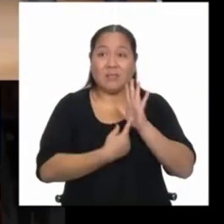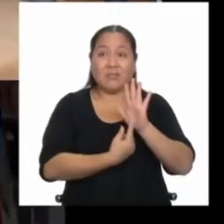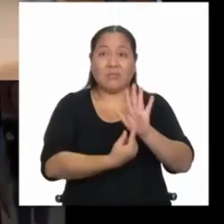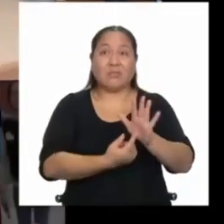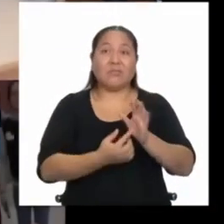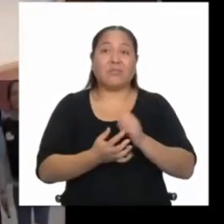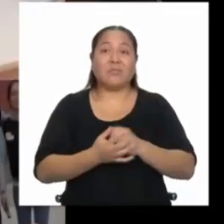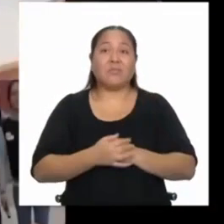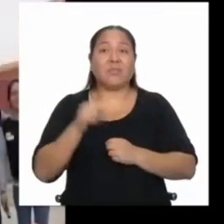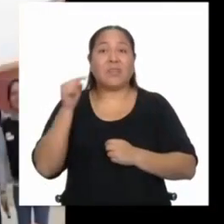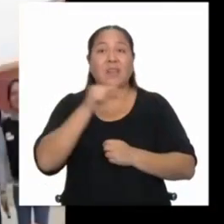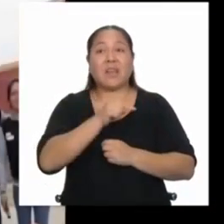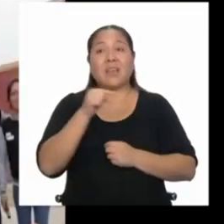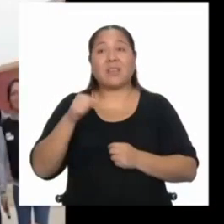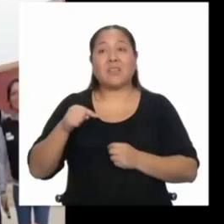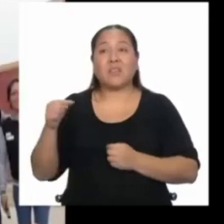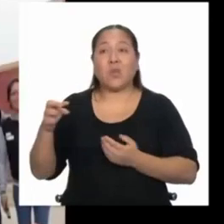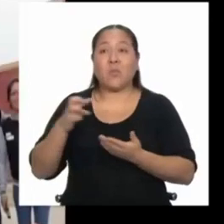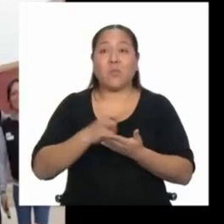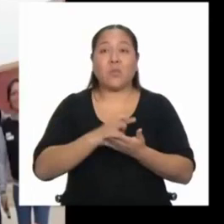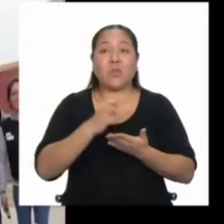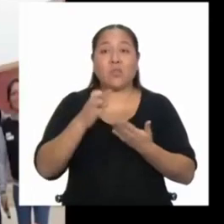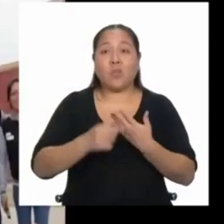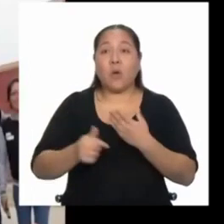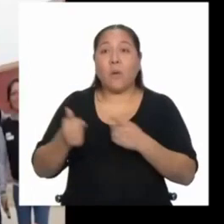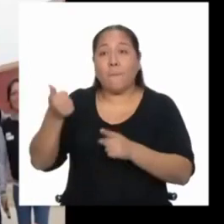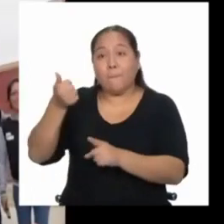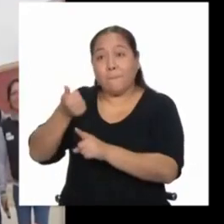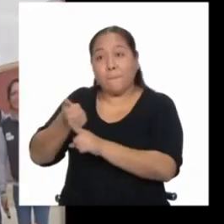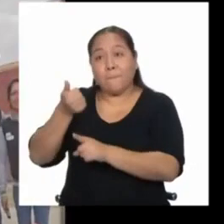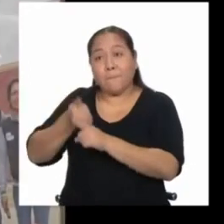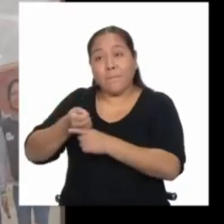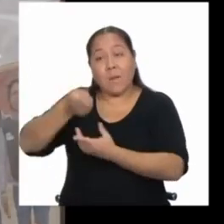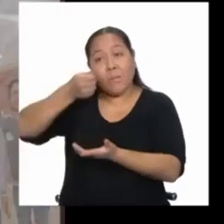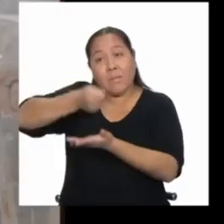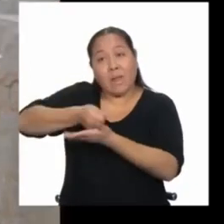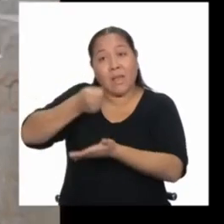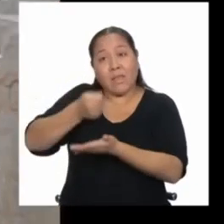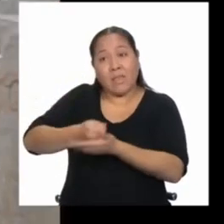Y los proyectos que son autogestionados por estos chicos.